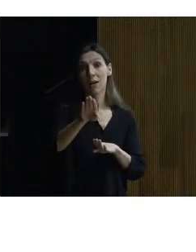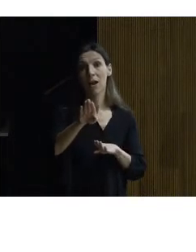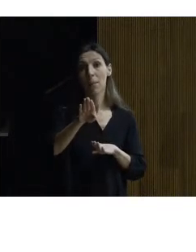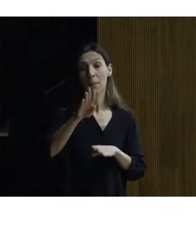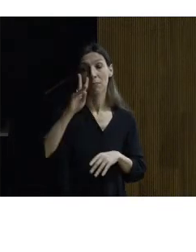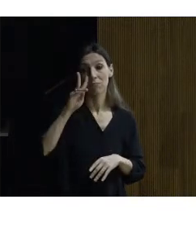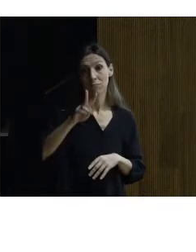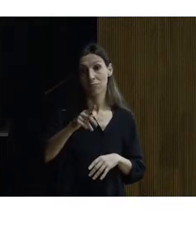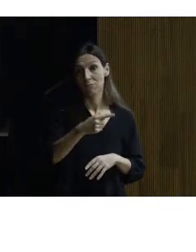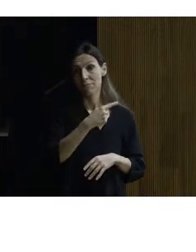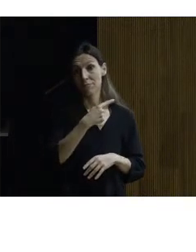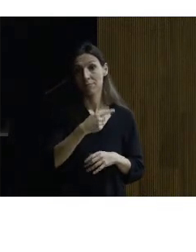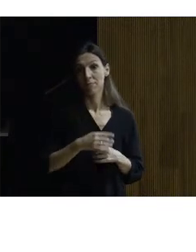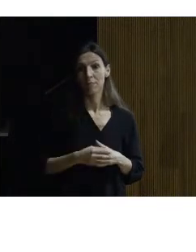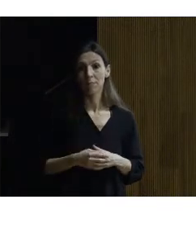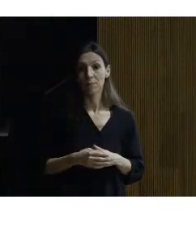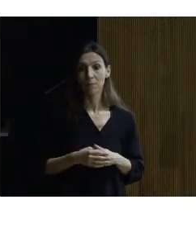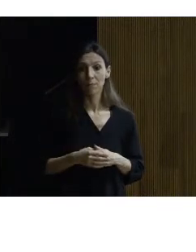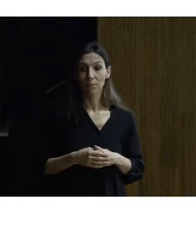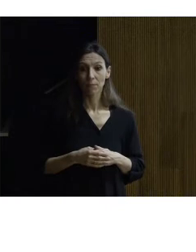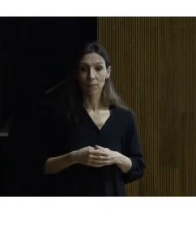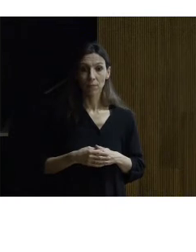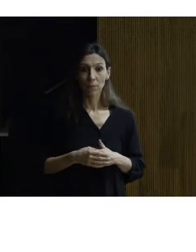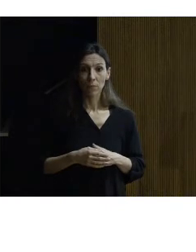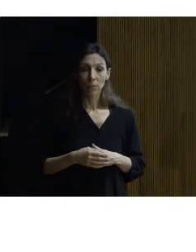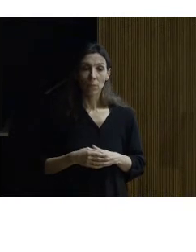bueno y esta es otra vista de la rampa